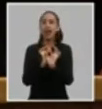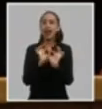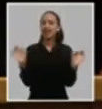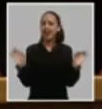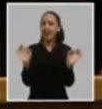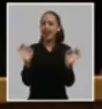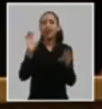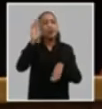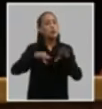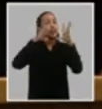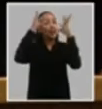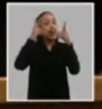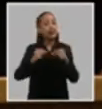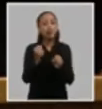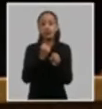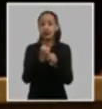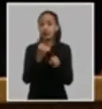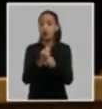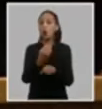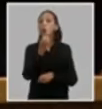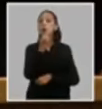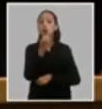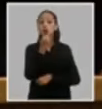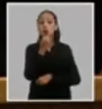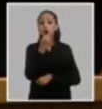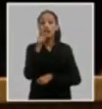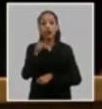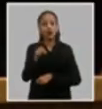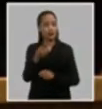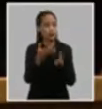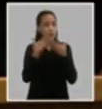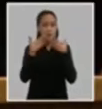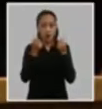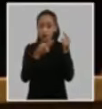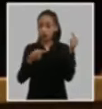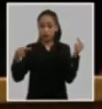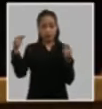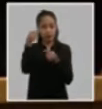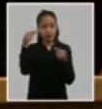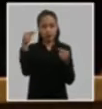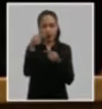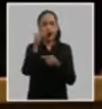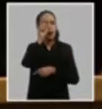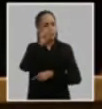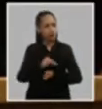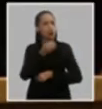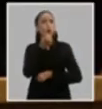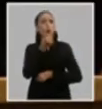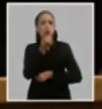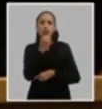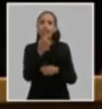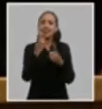trabajo posibilite que esta sea la vía fundamental de satisfacción de las necesidades